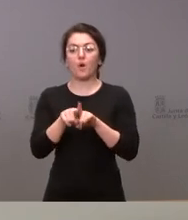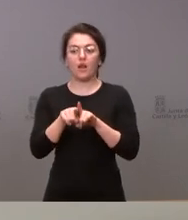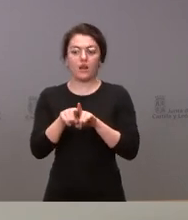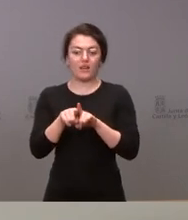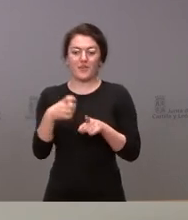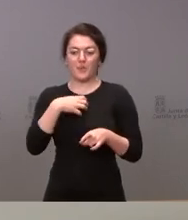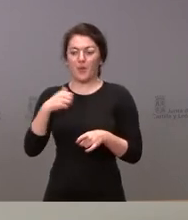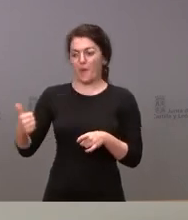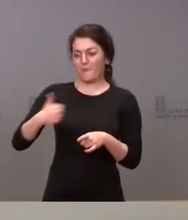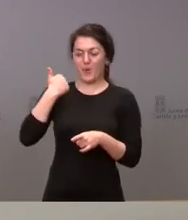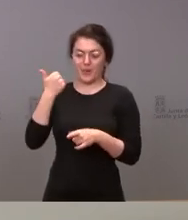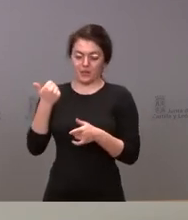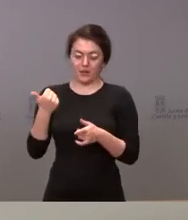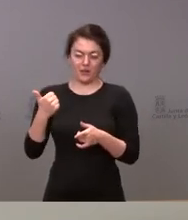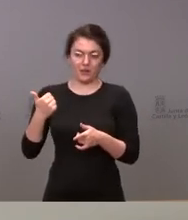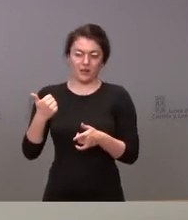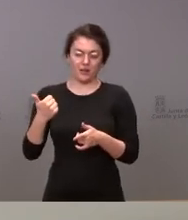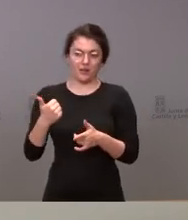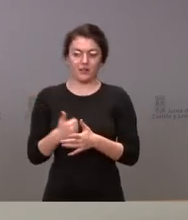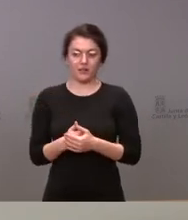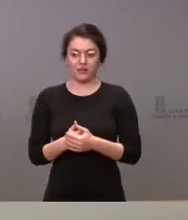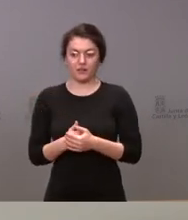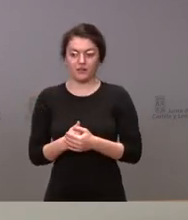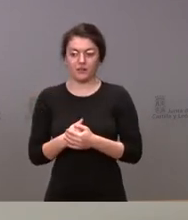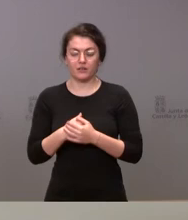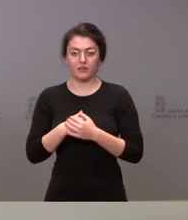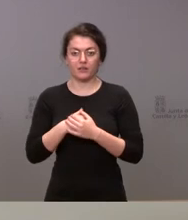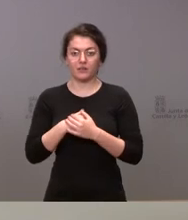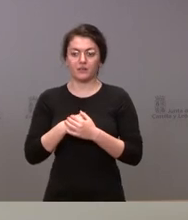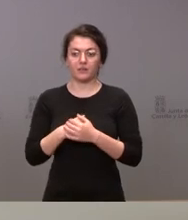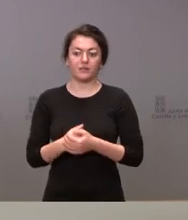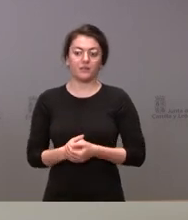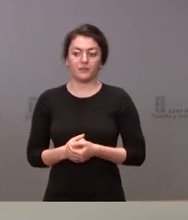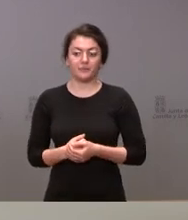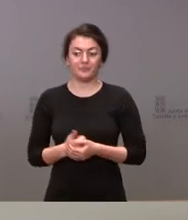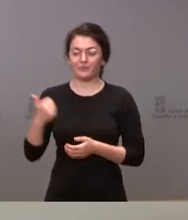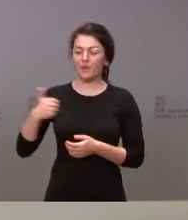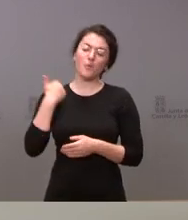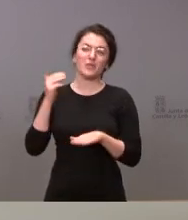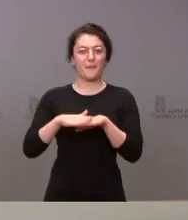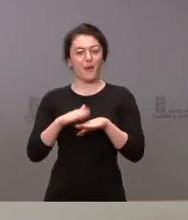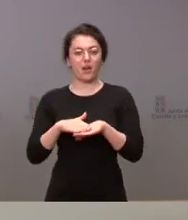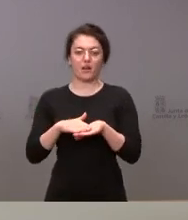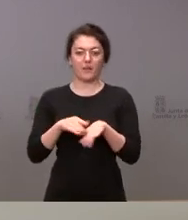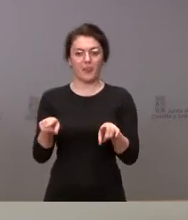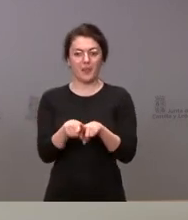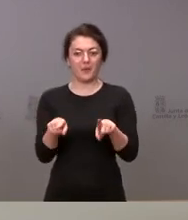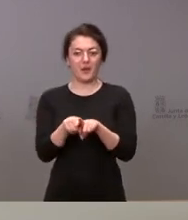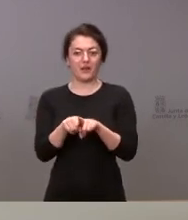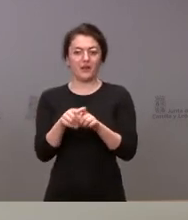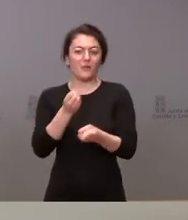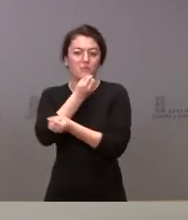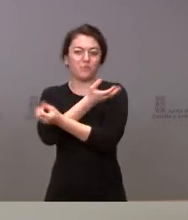ofrece para ante ustedes lanzar un mensaje político que se pudiera